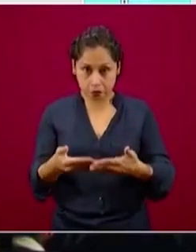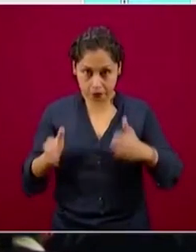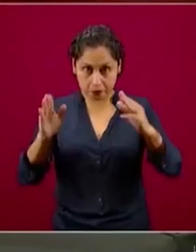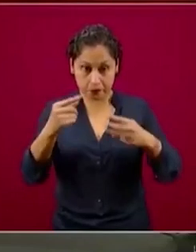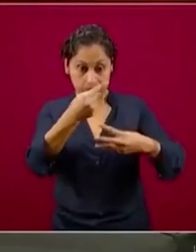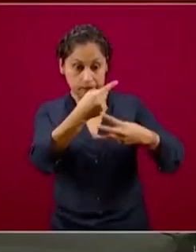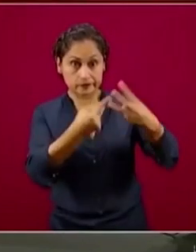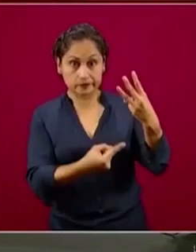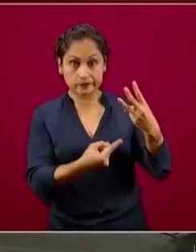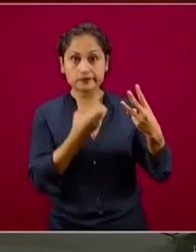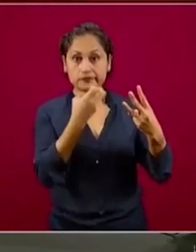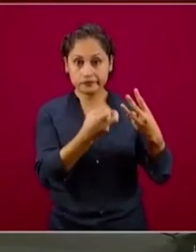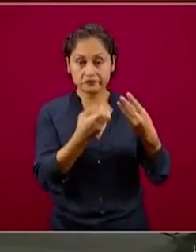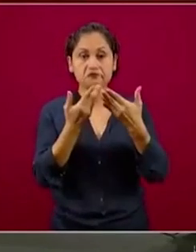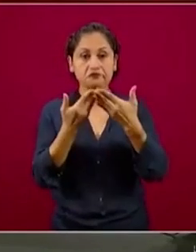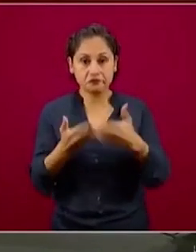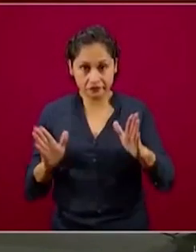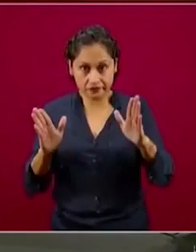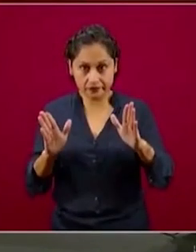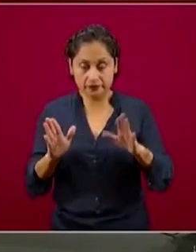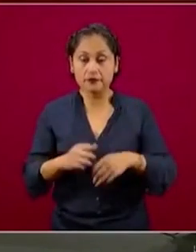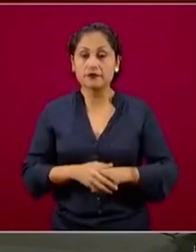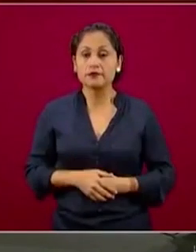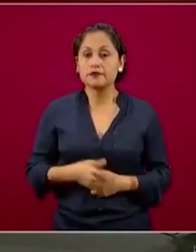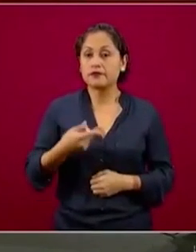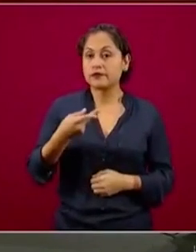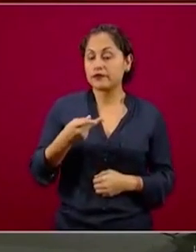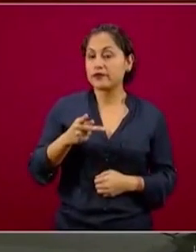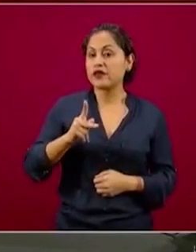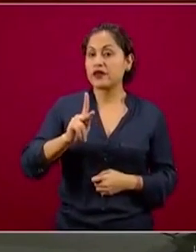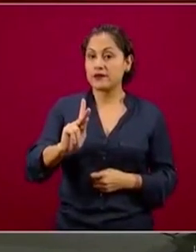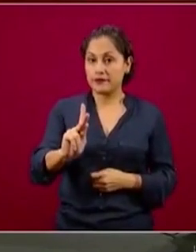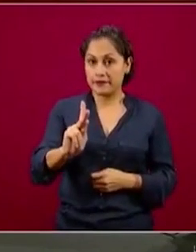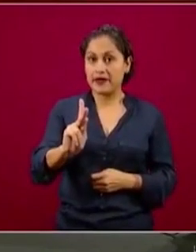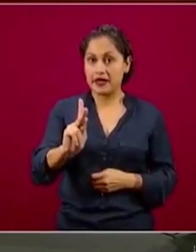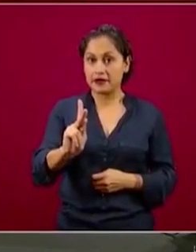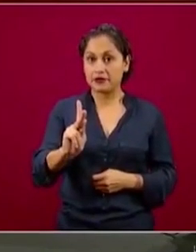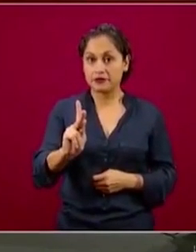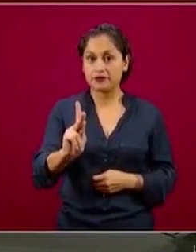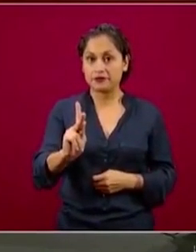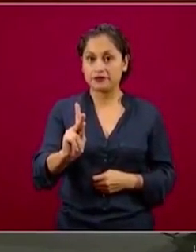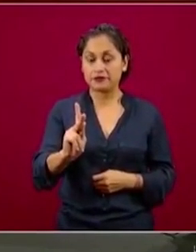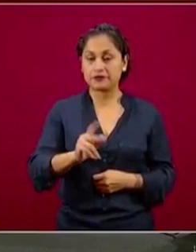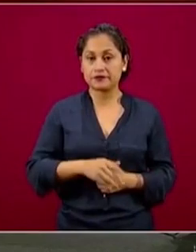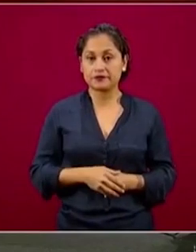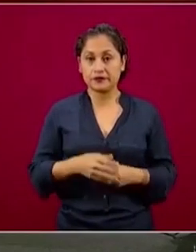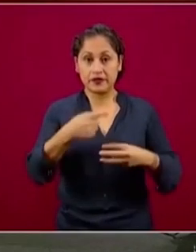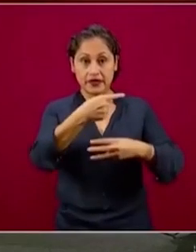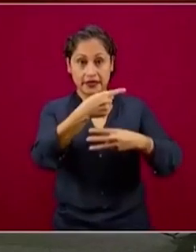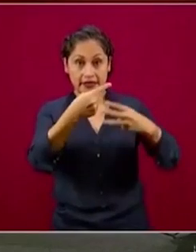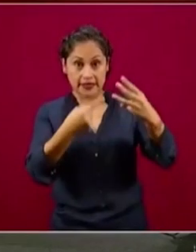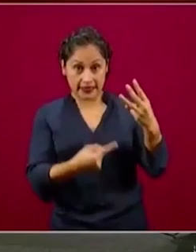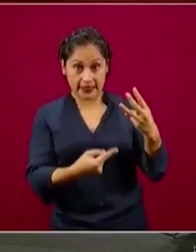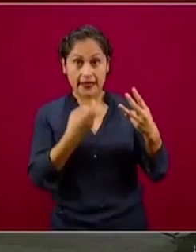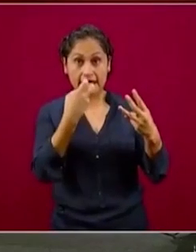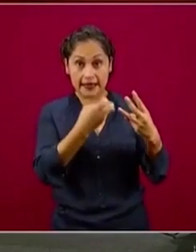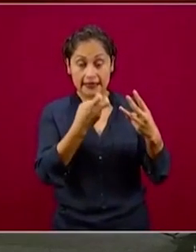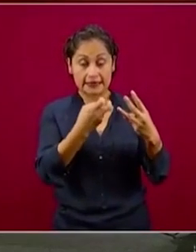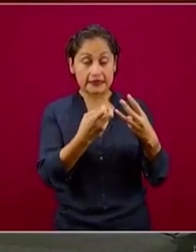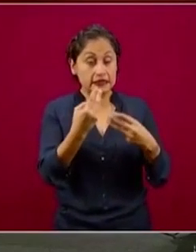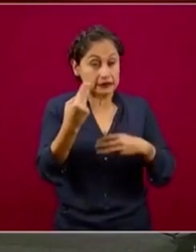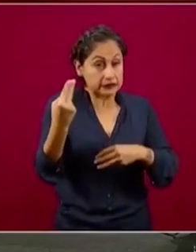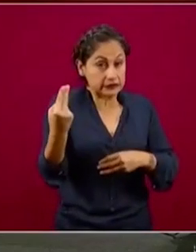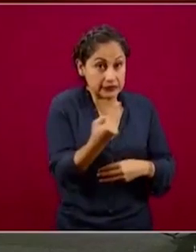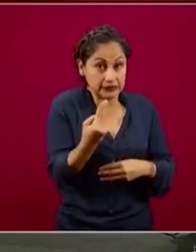después del primero de junio. Pero lo que sí, dado que son nuevas actividades esenciales, tienen que